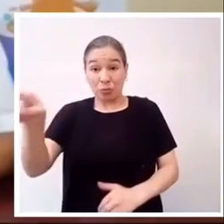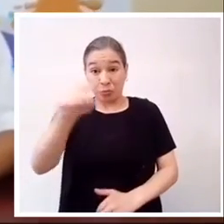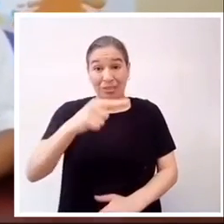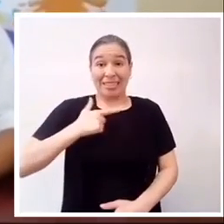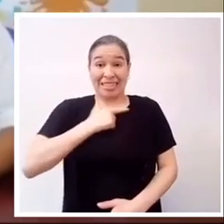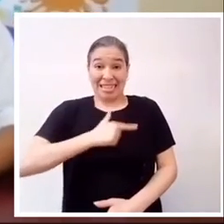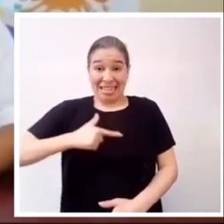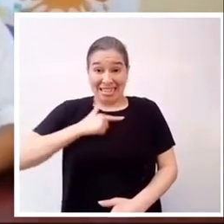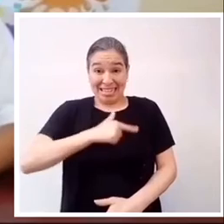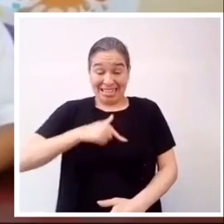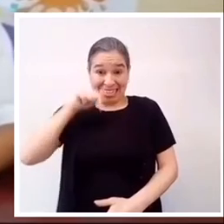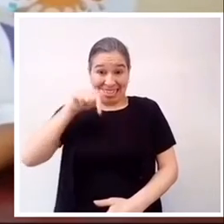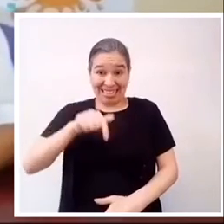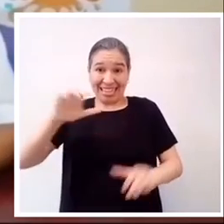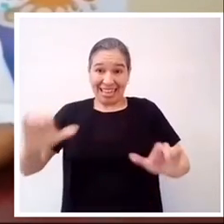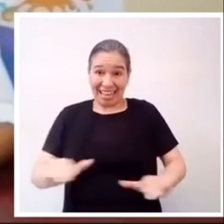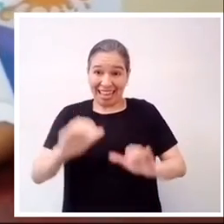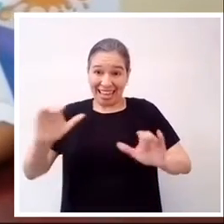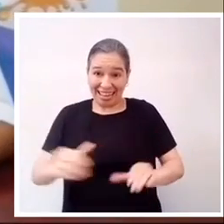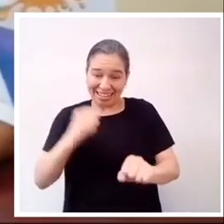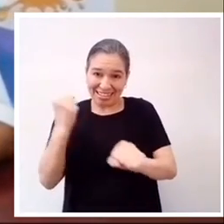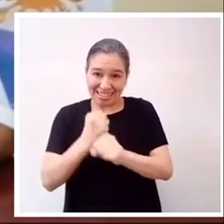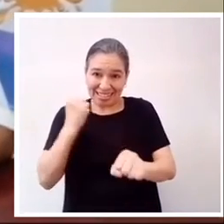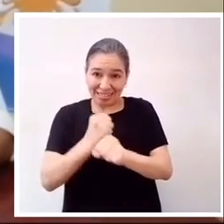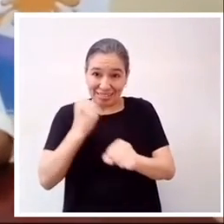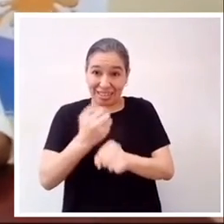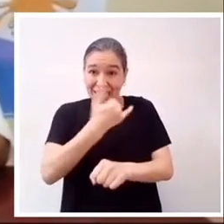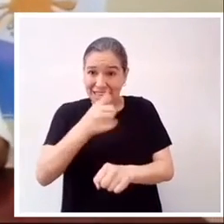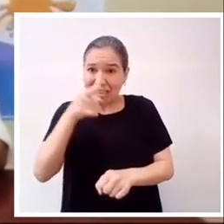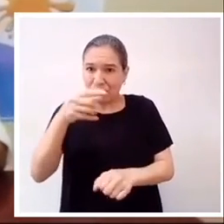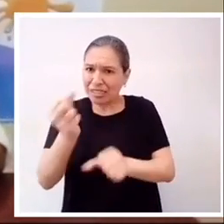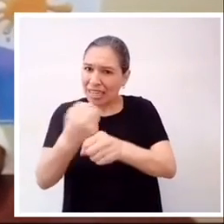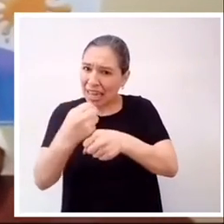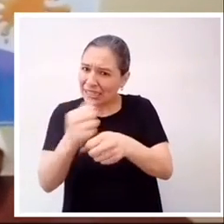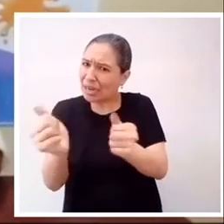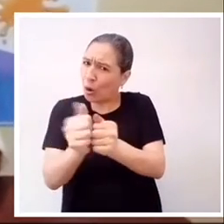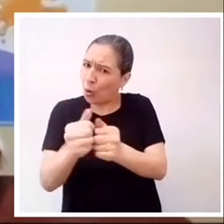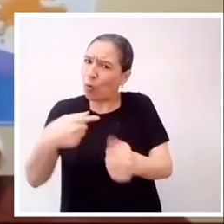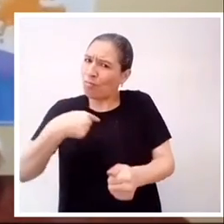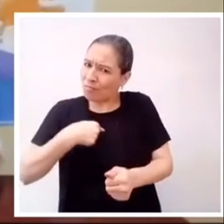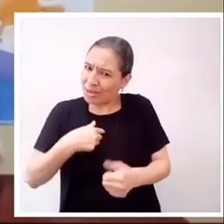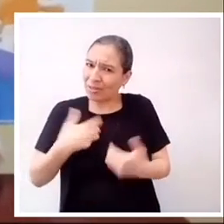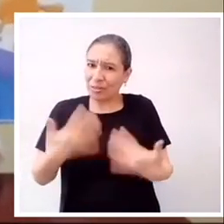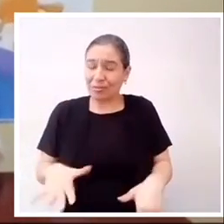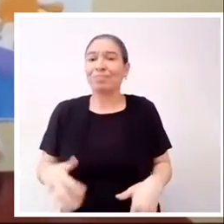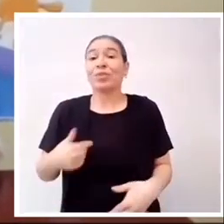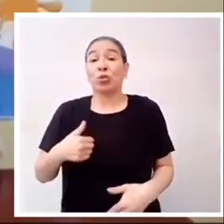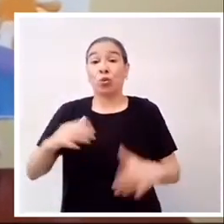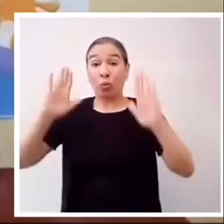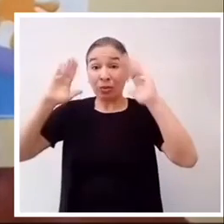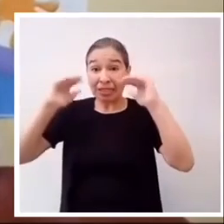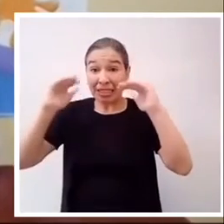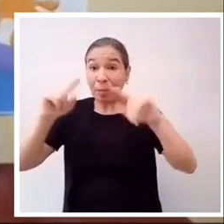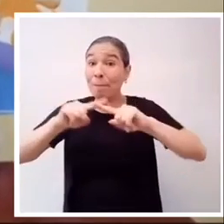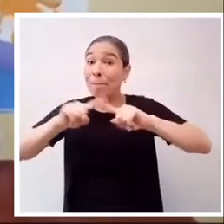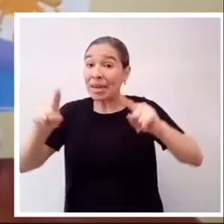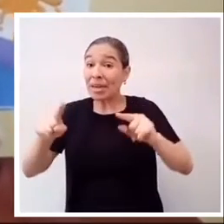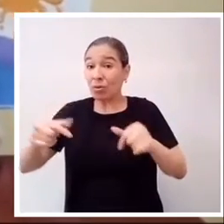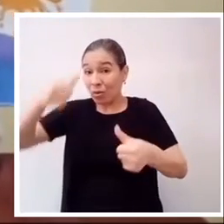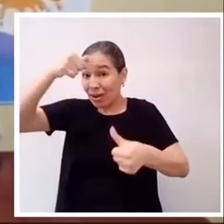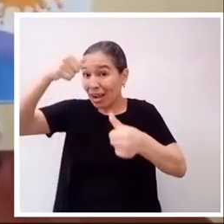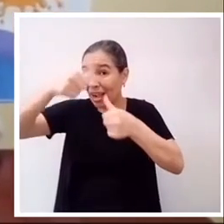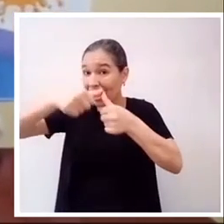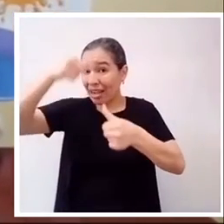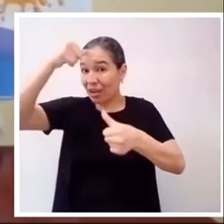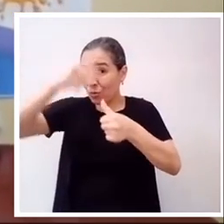Espero que les haya gustado esta actividad, y que la hayan realizado conmigo. Me despido, no